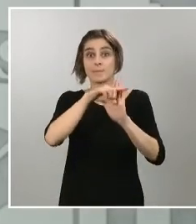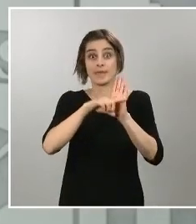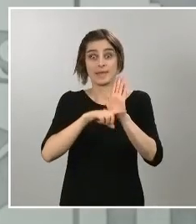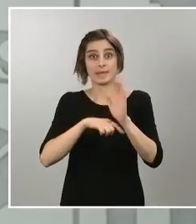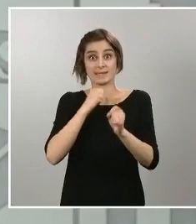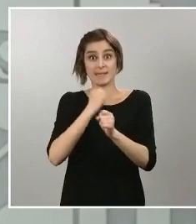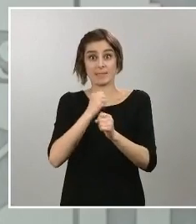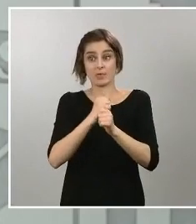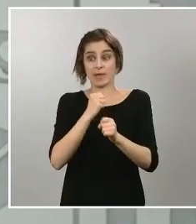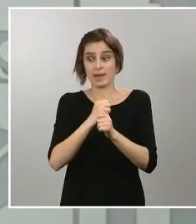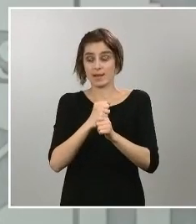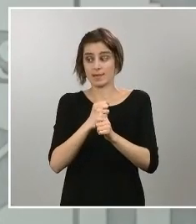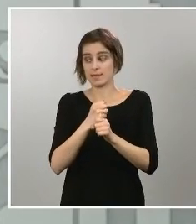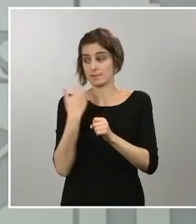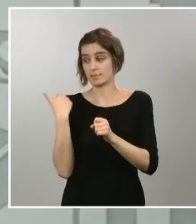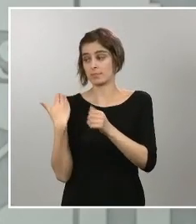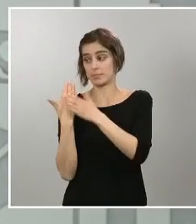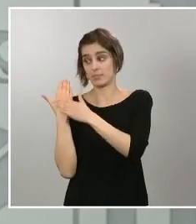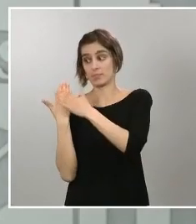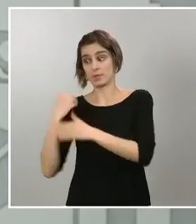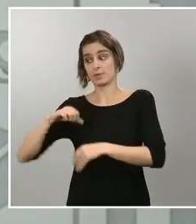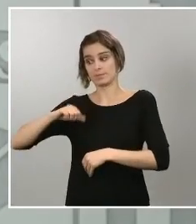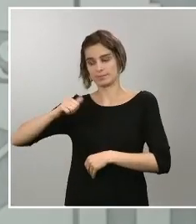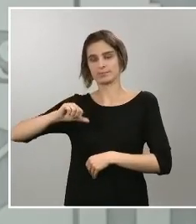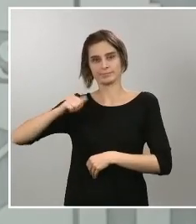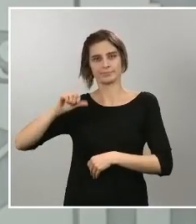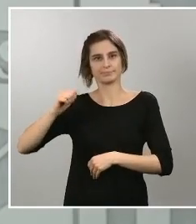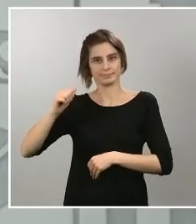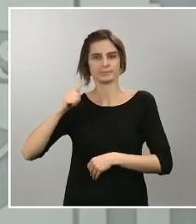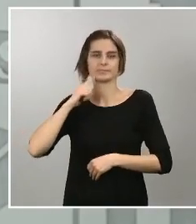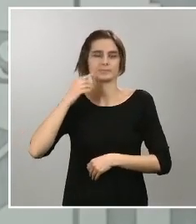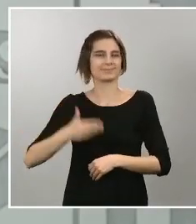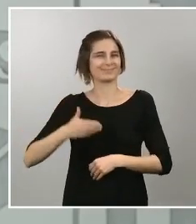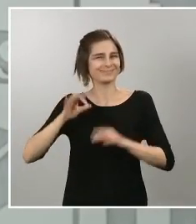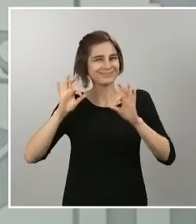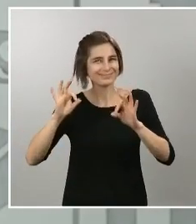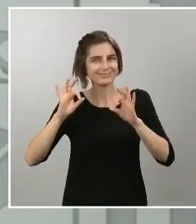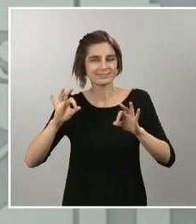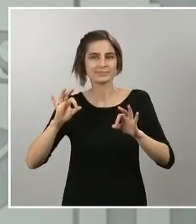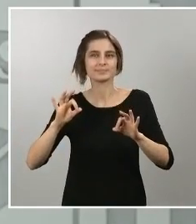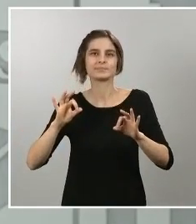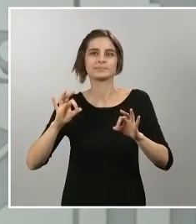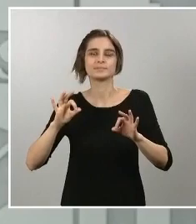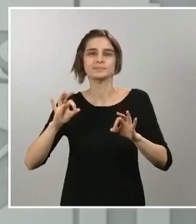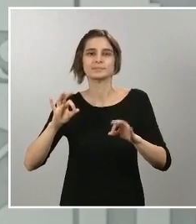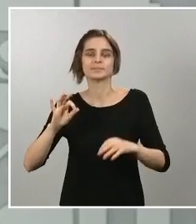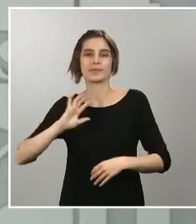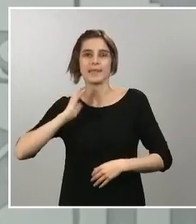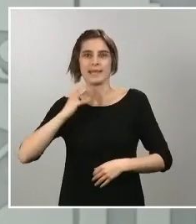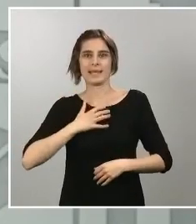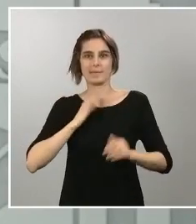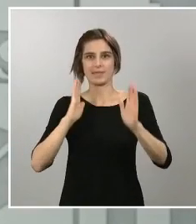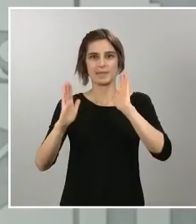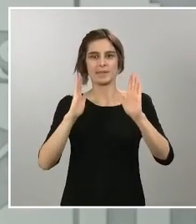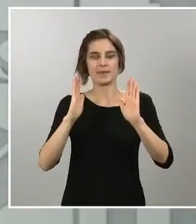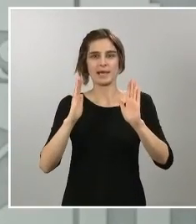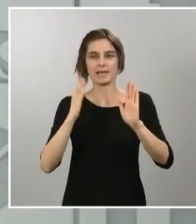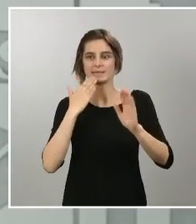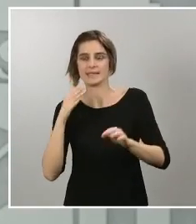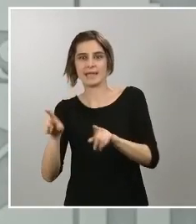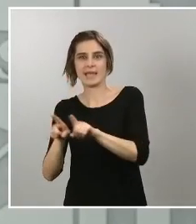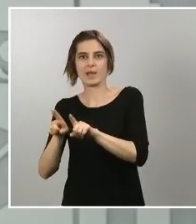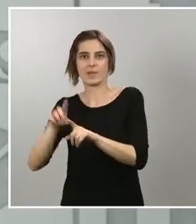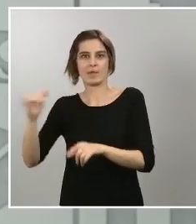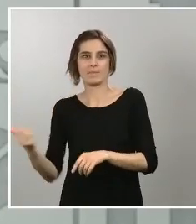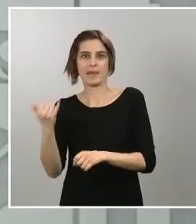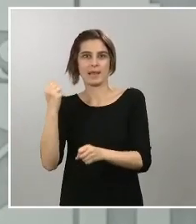largo de los últimos días en relación con la incapacidad temporal asimilada a baja laboral para los trabajadores que se encuentran